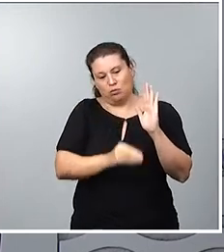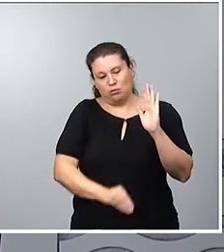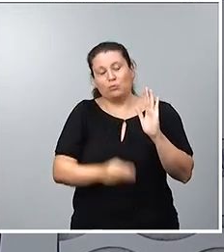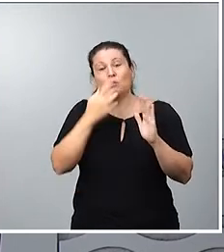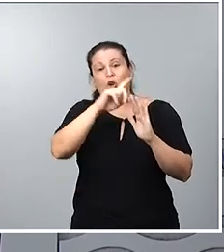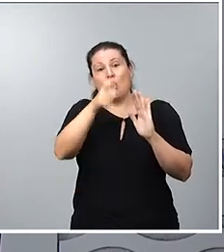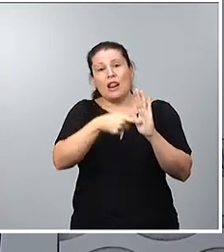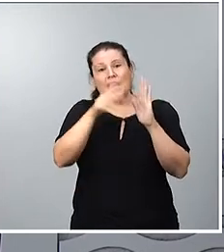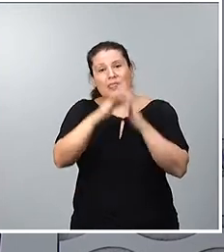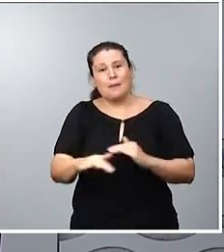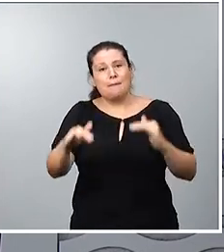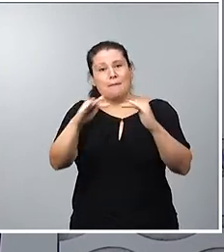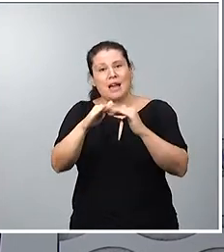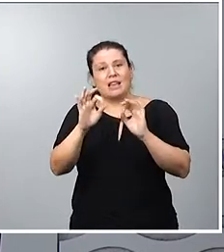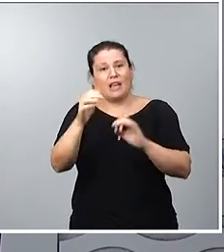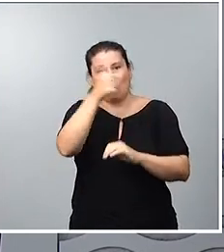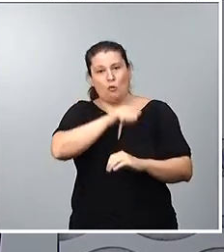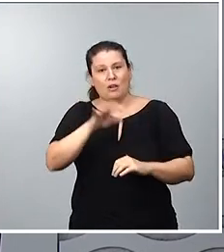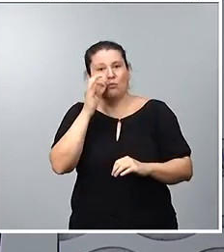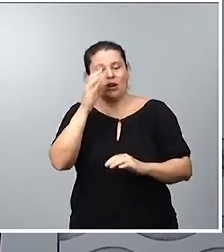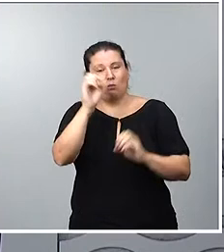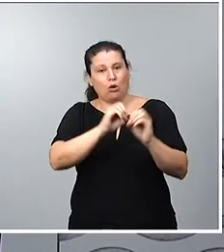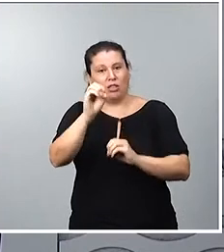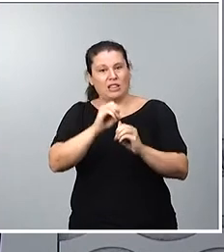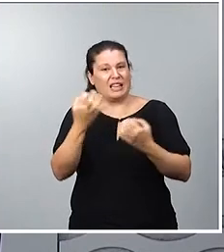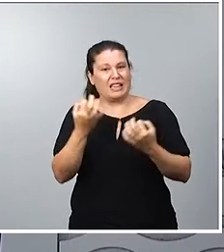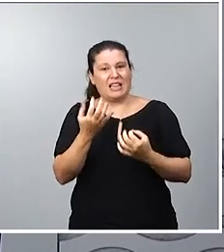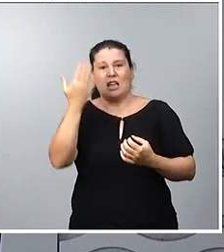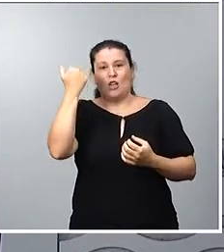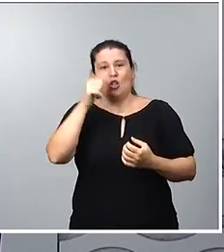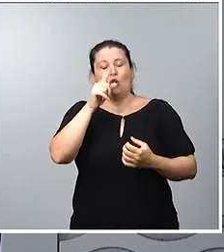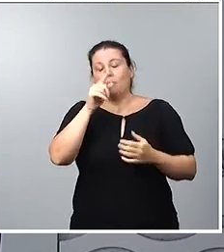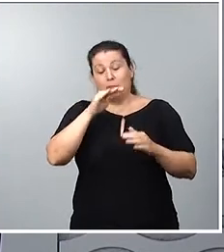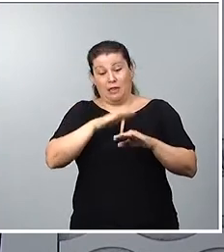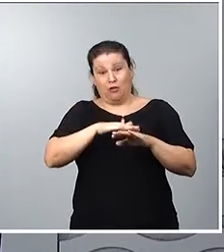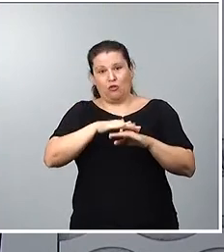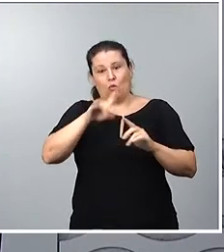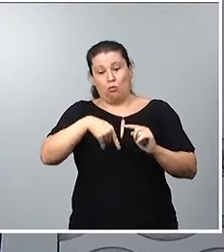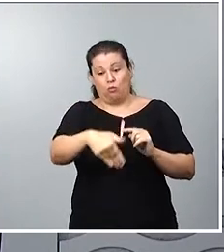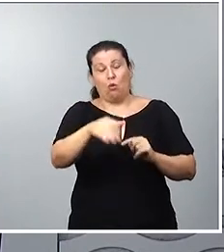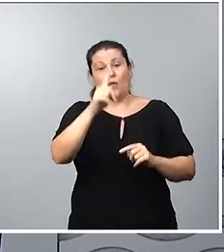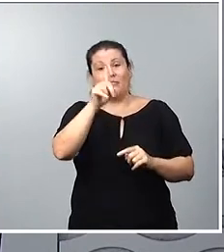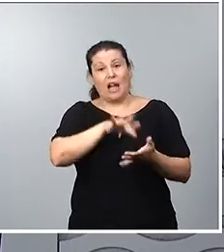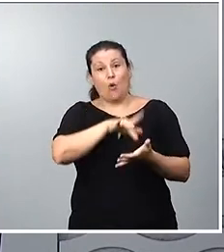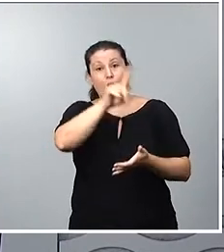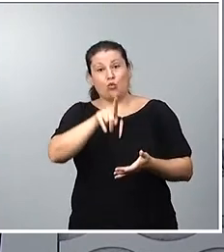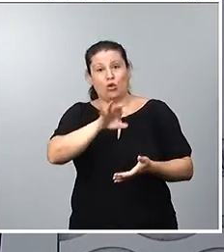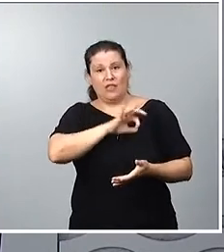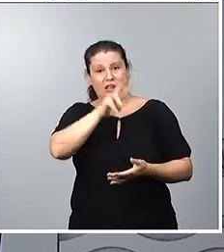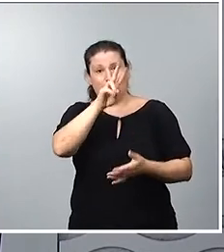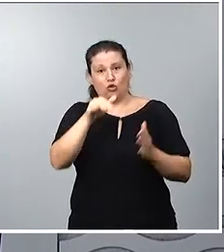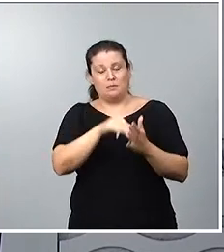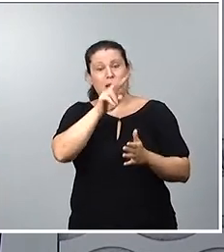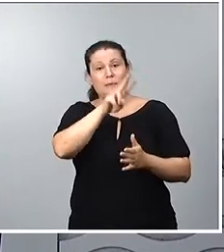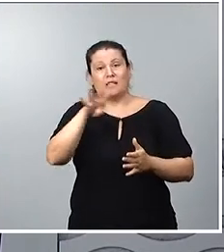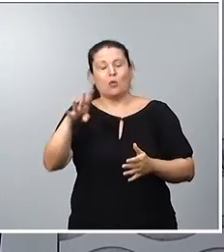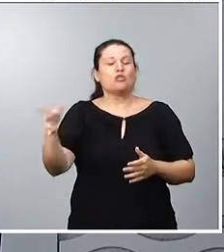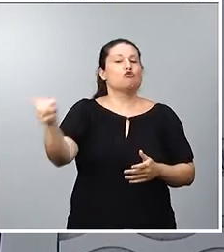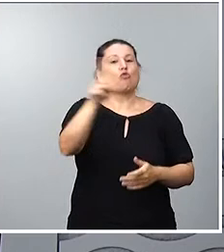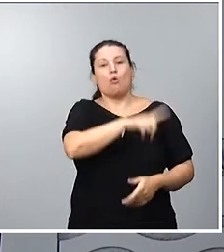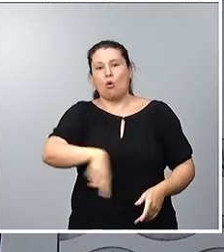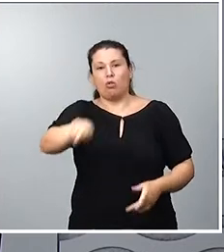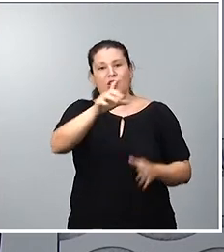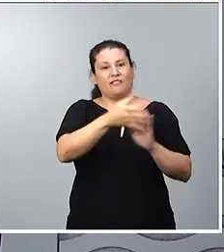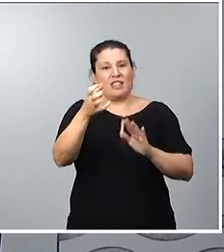de paridad. La ley de paridad establece que el 1 de enero de 2024 todos los organismos deportivos deben